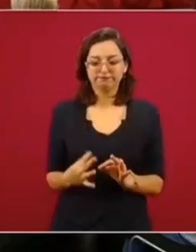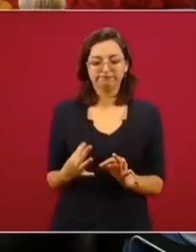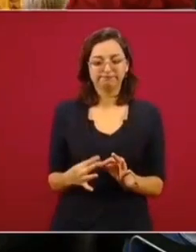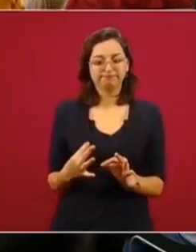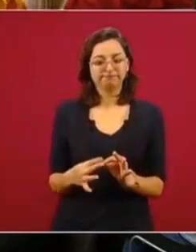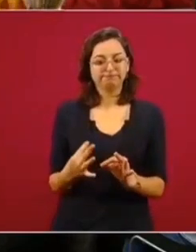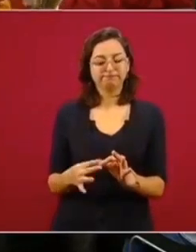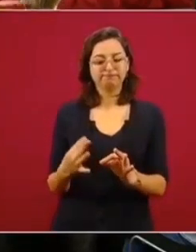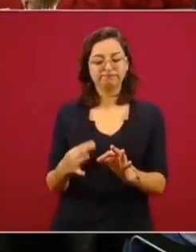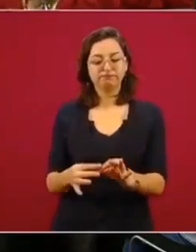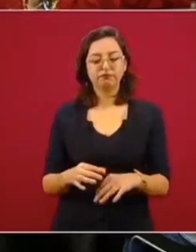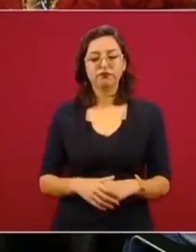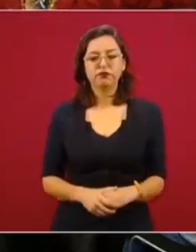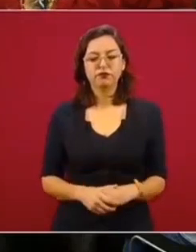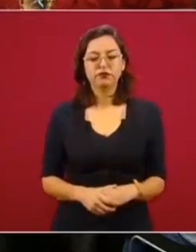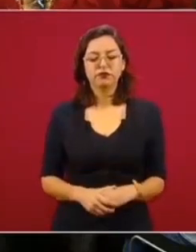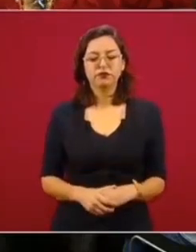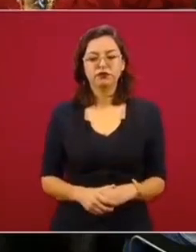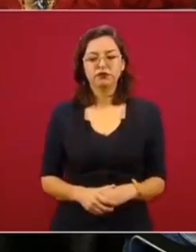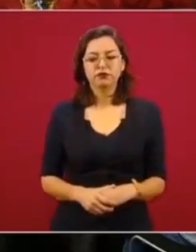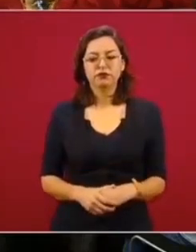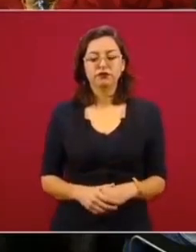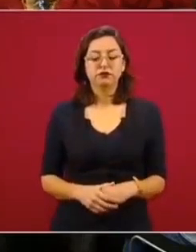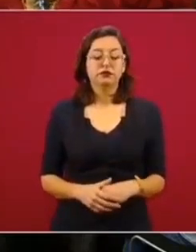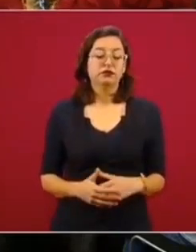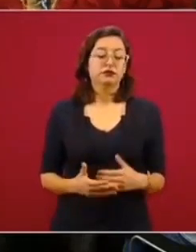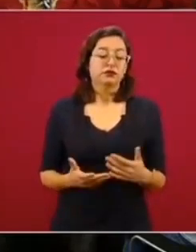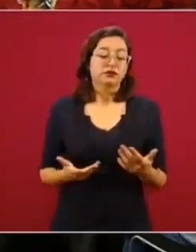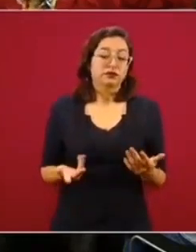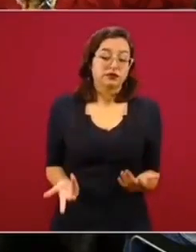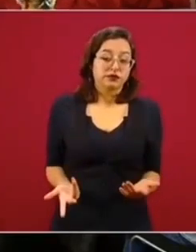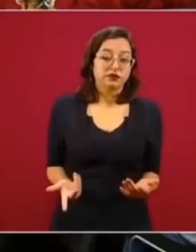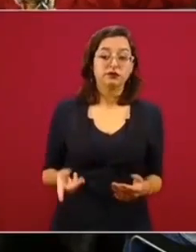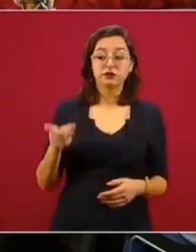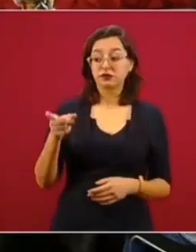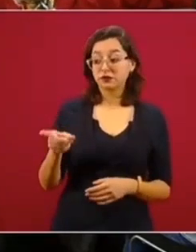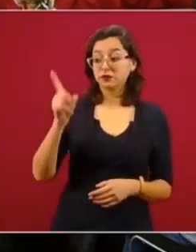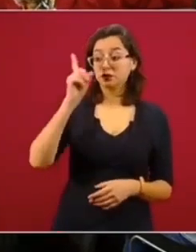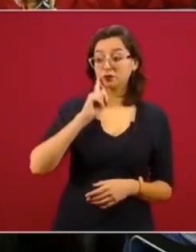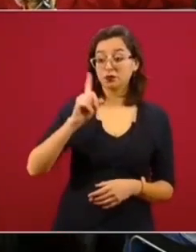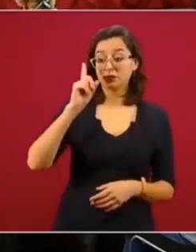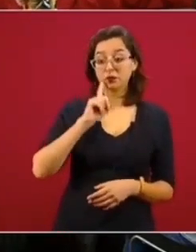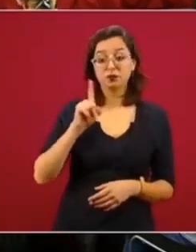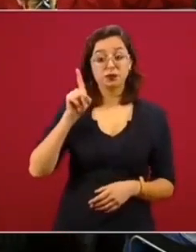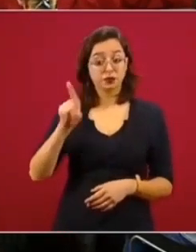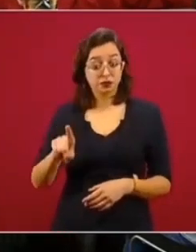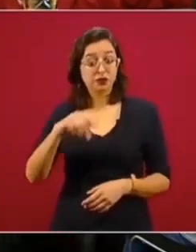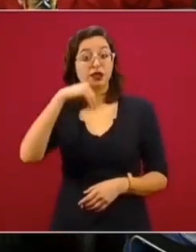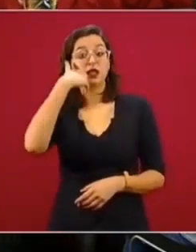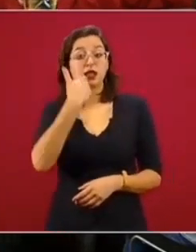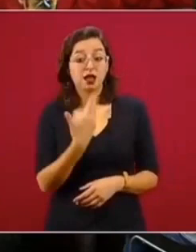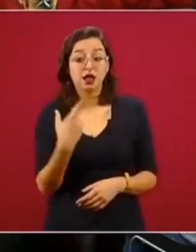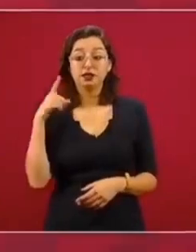Entonces, si ella lo decide, porque también es por voluntad,